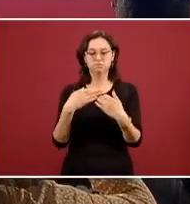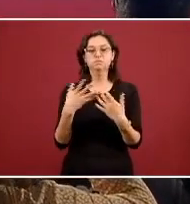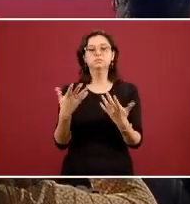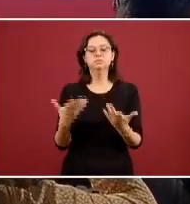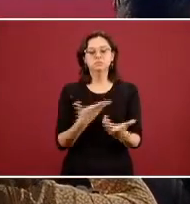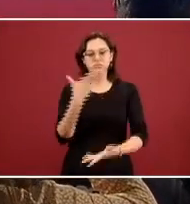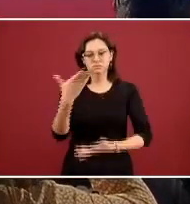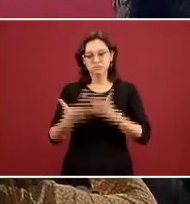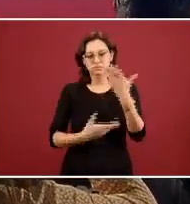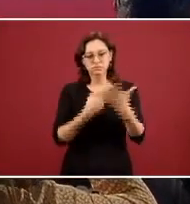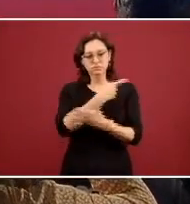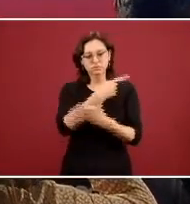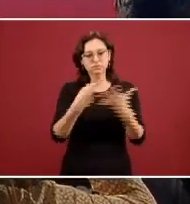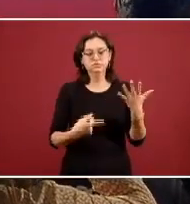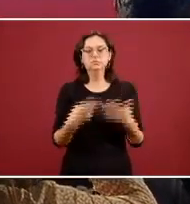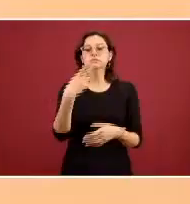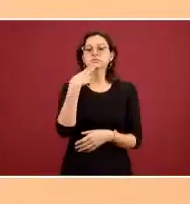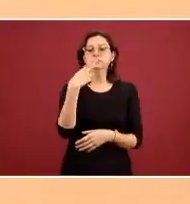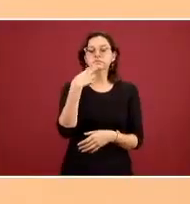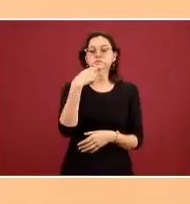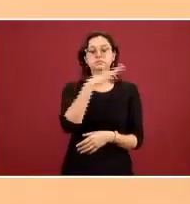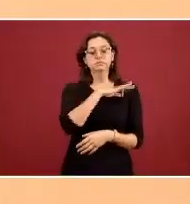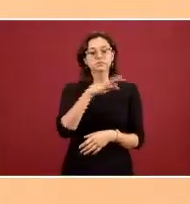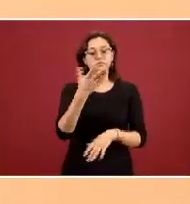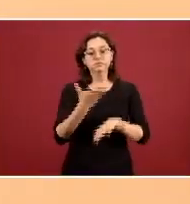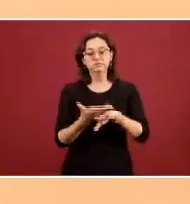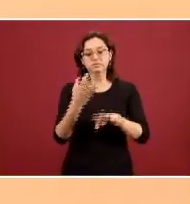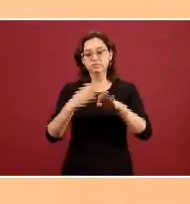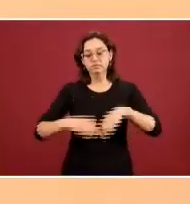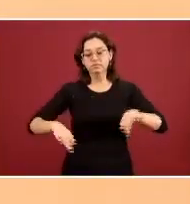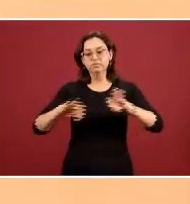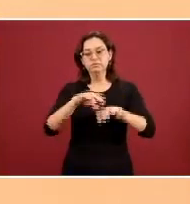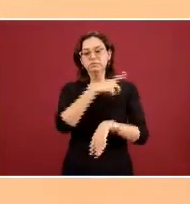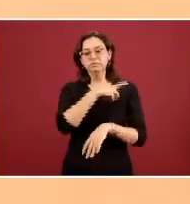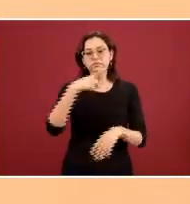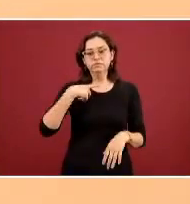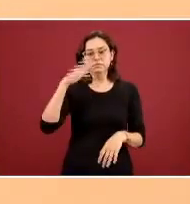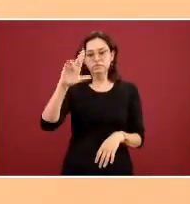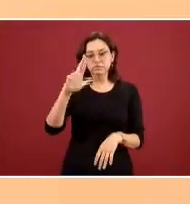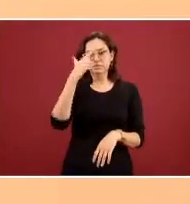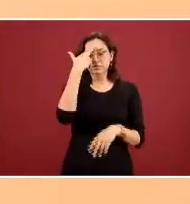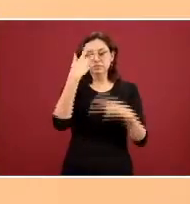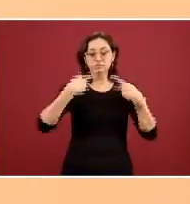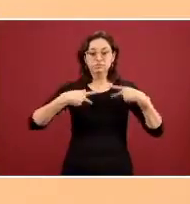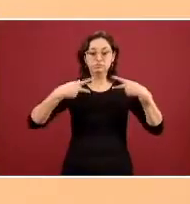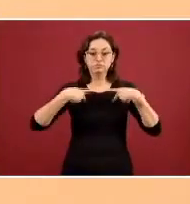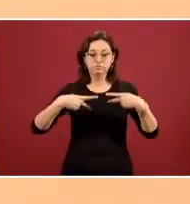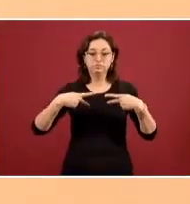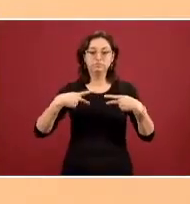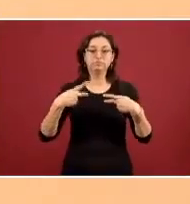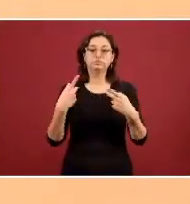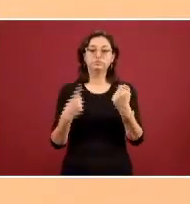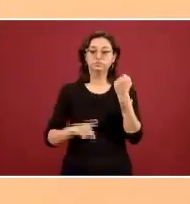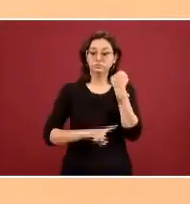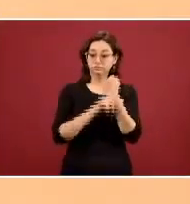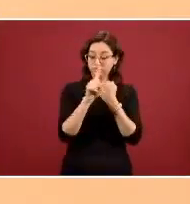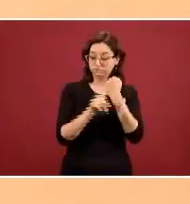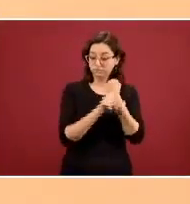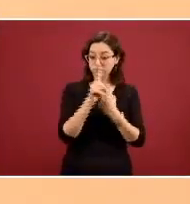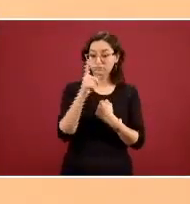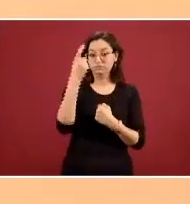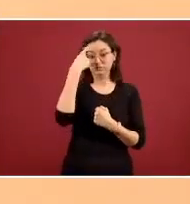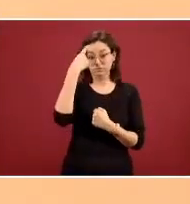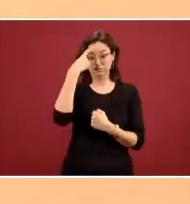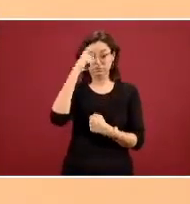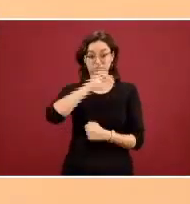servicios se me hace muy muy importante que recordemos que todas las personas que tienen problemas de salud